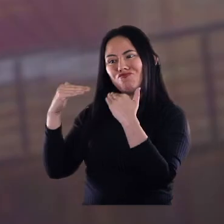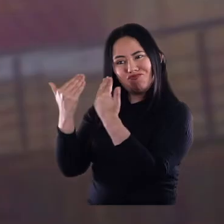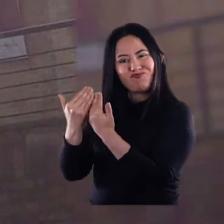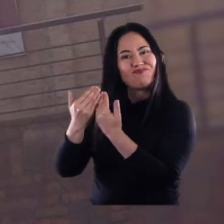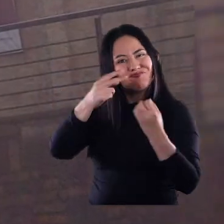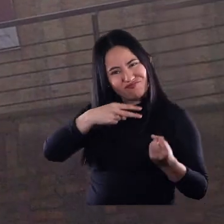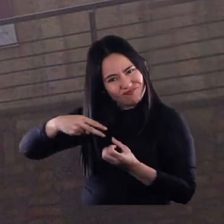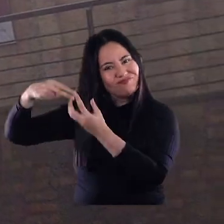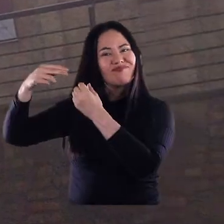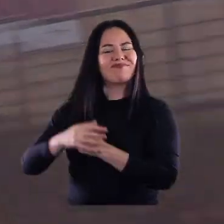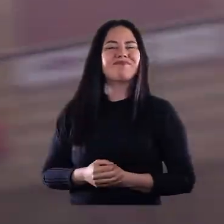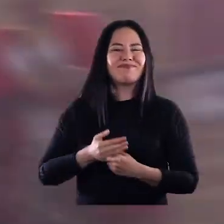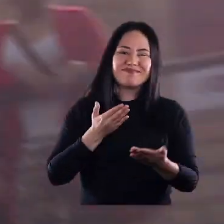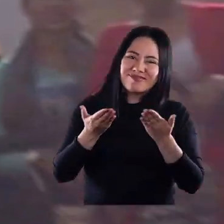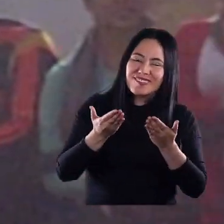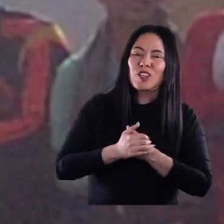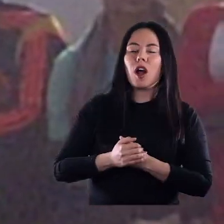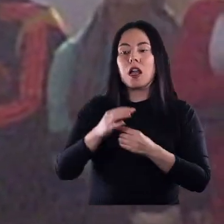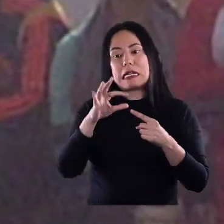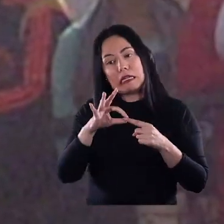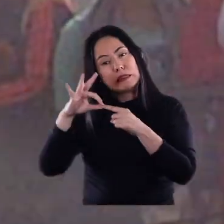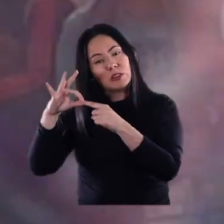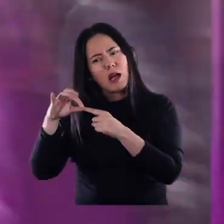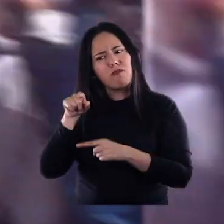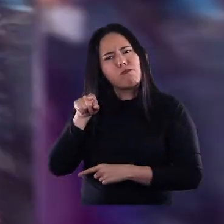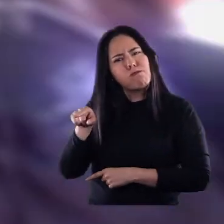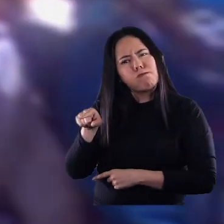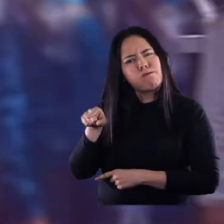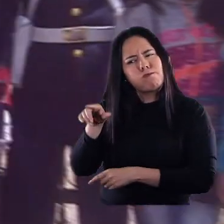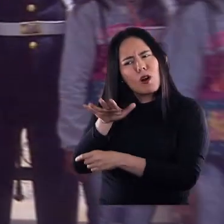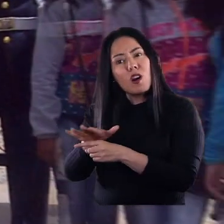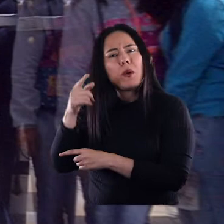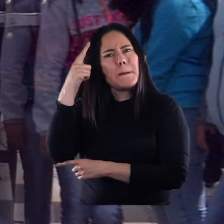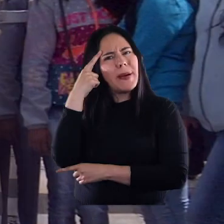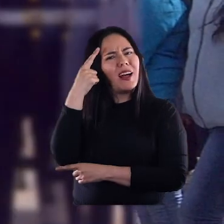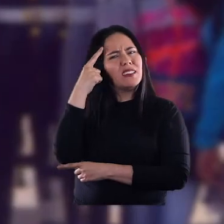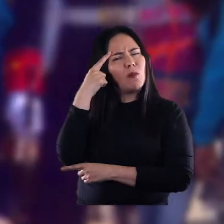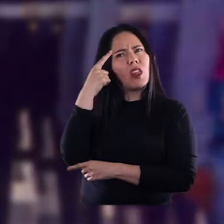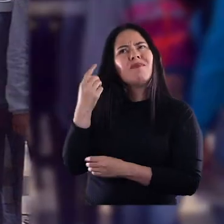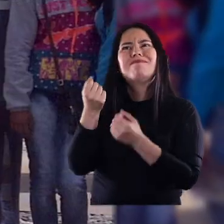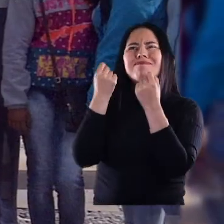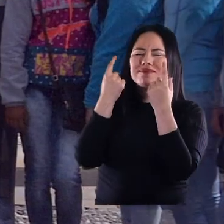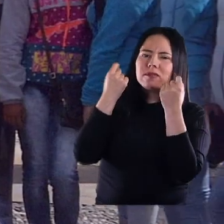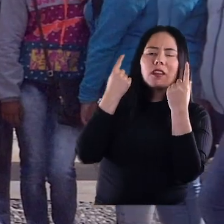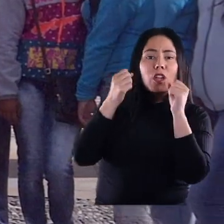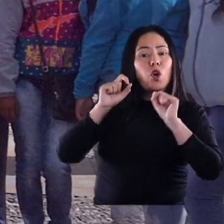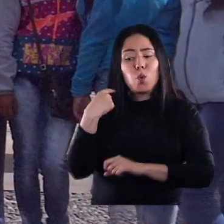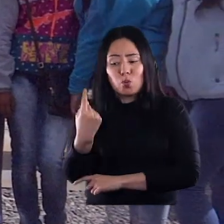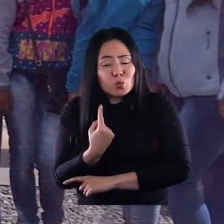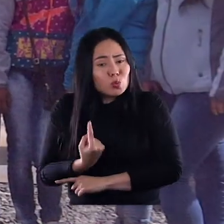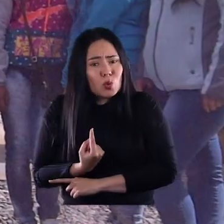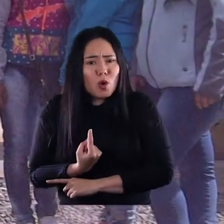educativo. Con estas especialidades ellos tienen en sus pensamientos el entender